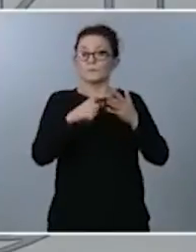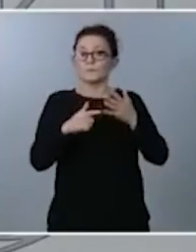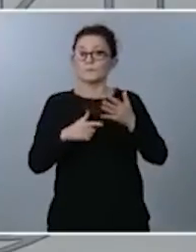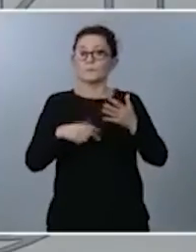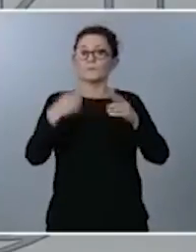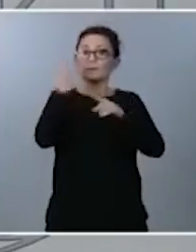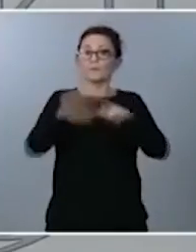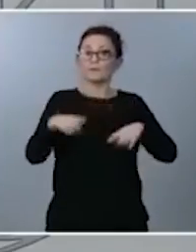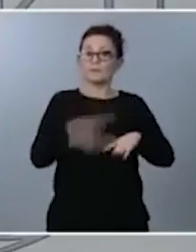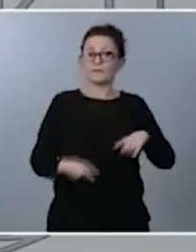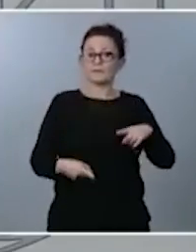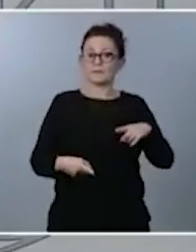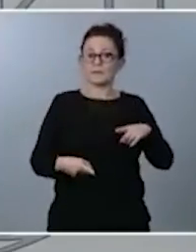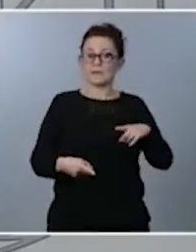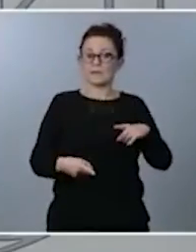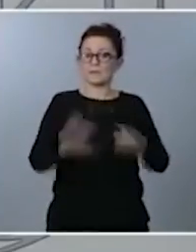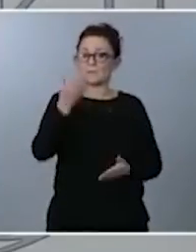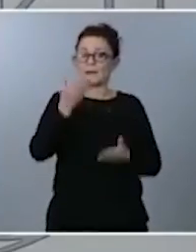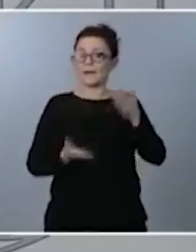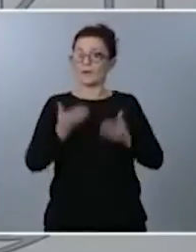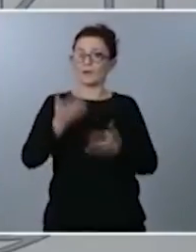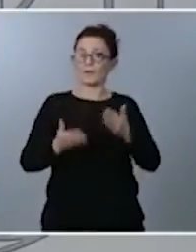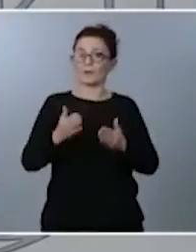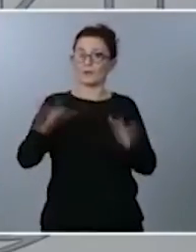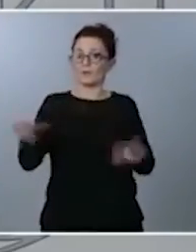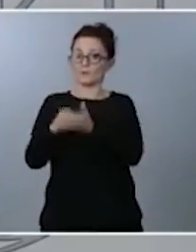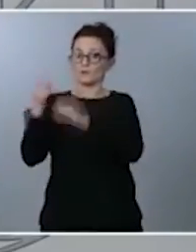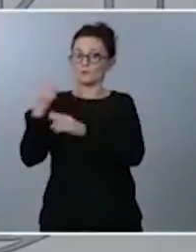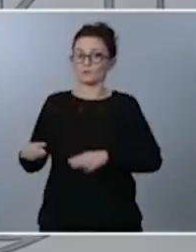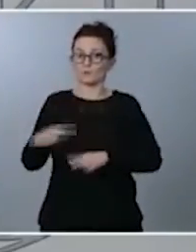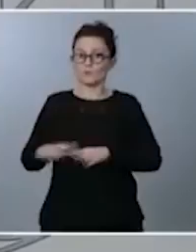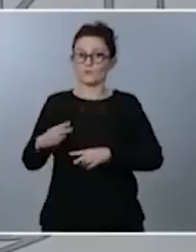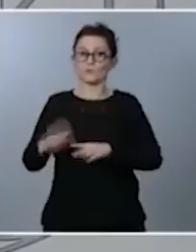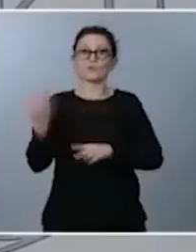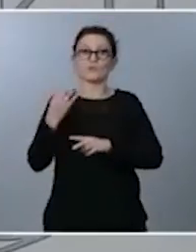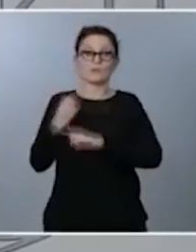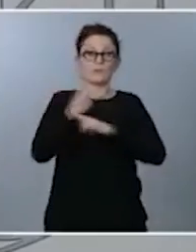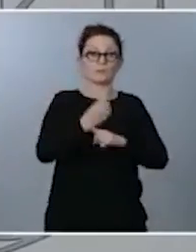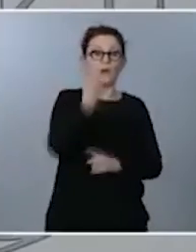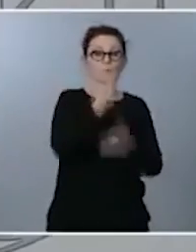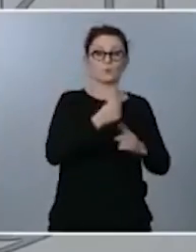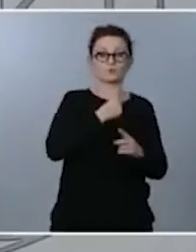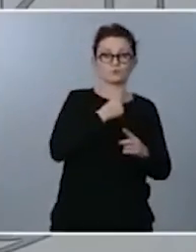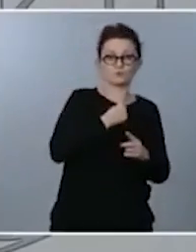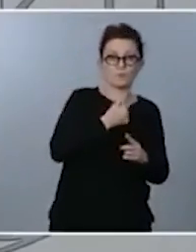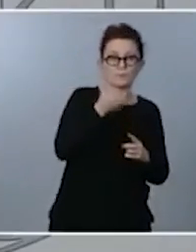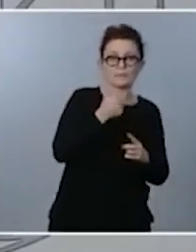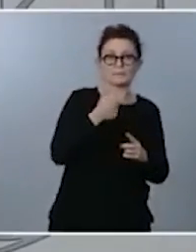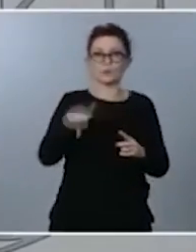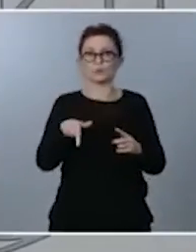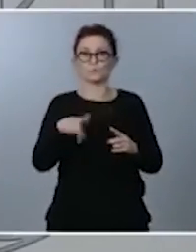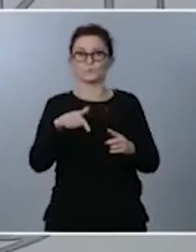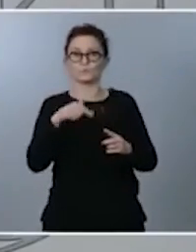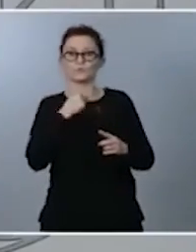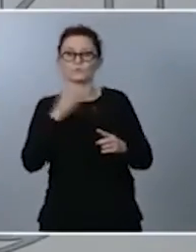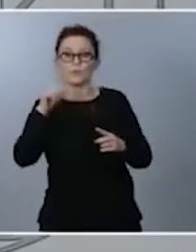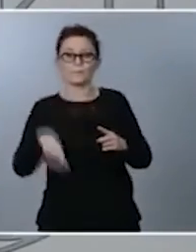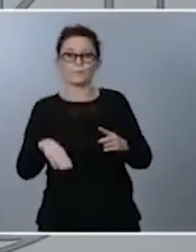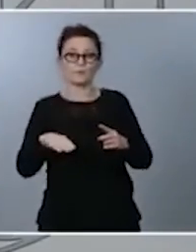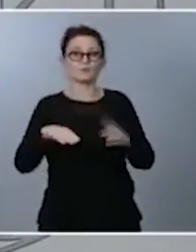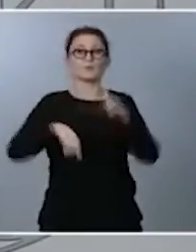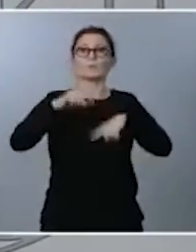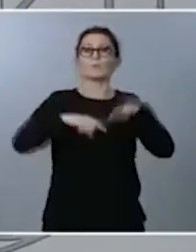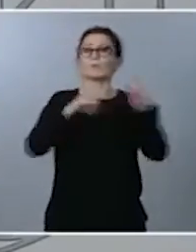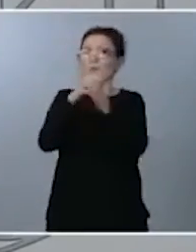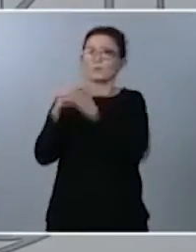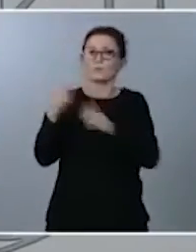formaciones políticas que tienen que apoyar este proyecto de presupuesto. Unas pueden gustar más que otras, dependiendo de cada una de las formaciones políticas. Pero lo